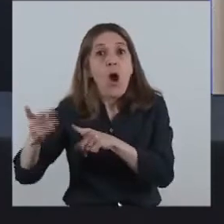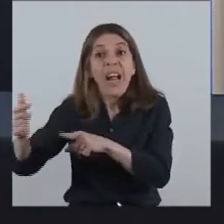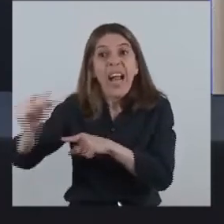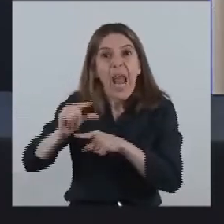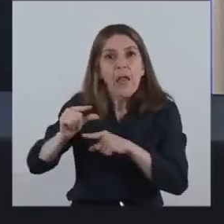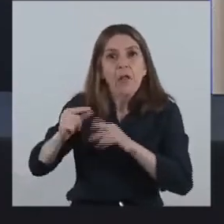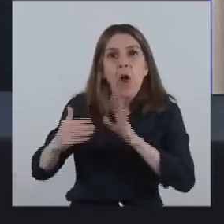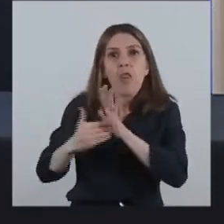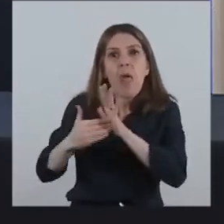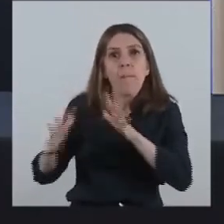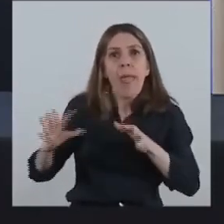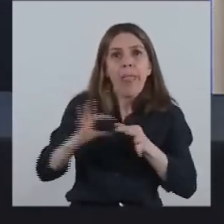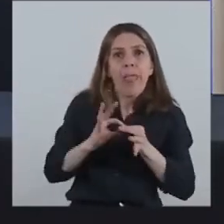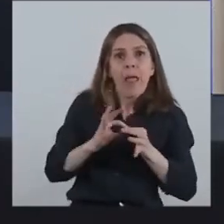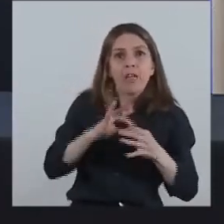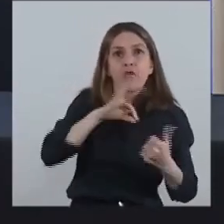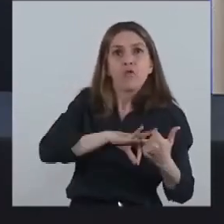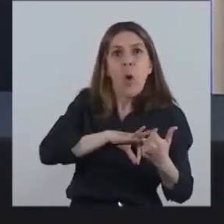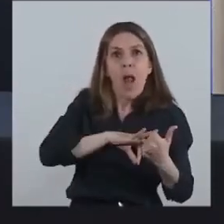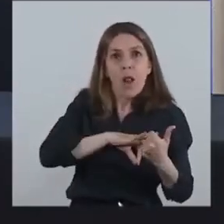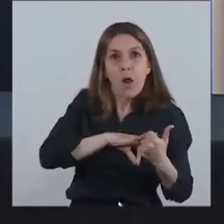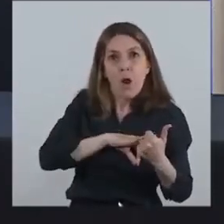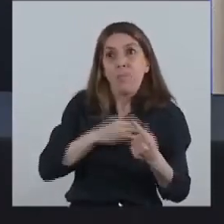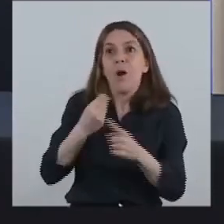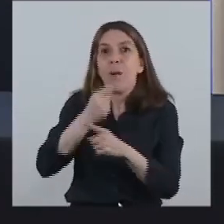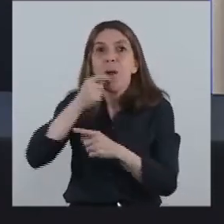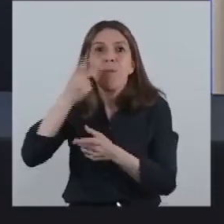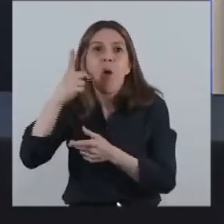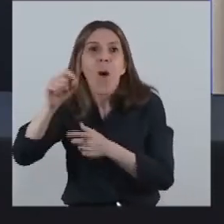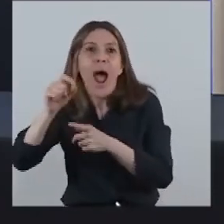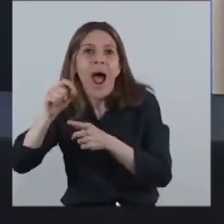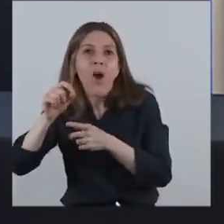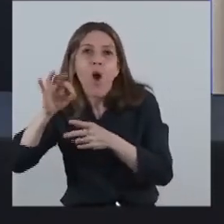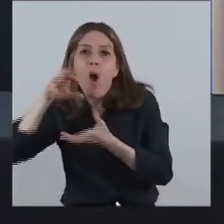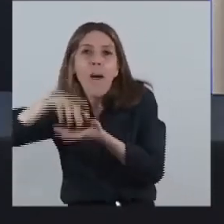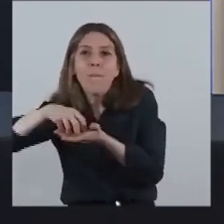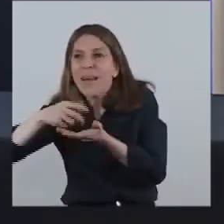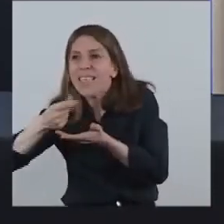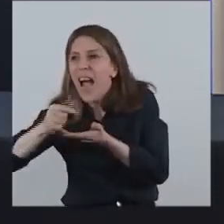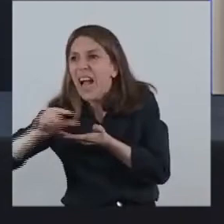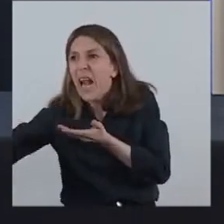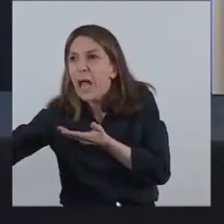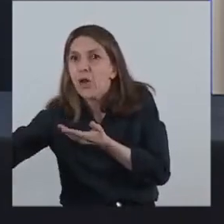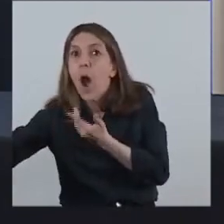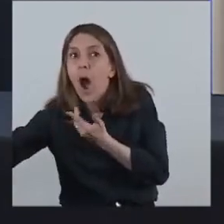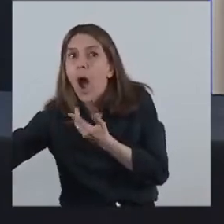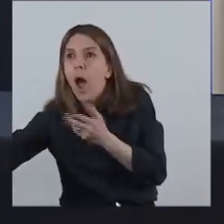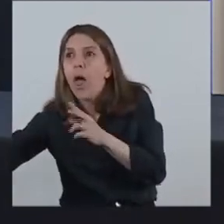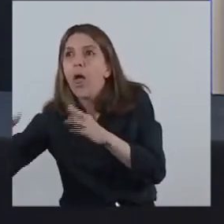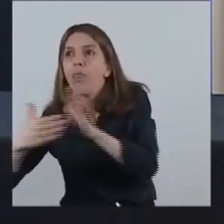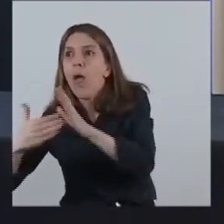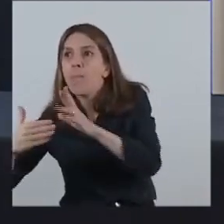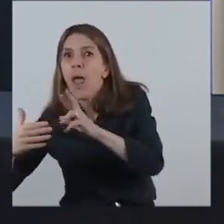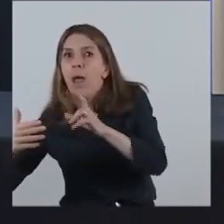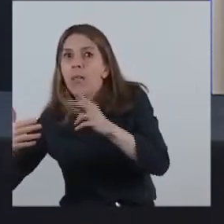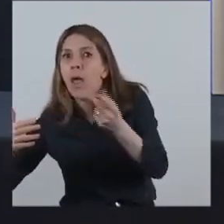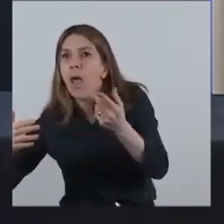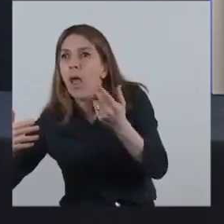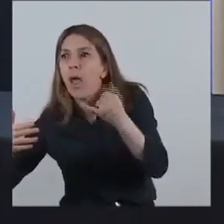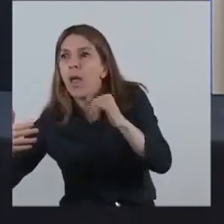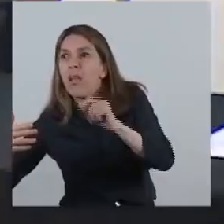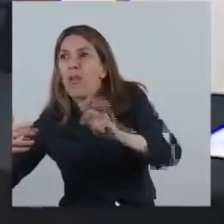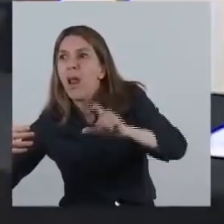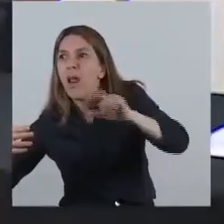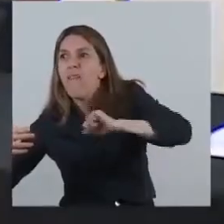el crédito tiene una preferencia por lo contrario. Y en ese contexto termina siendo dificultoso poder